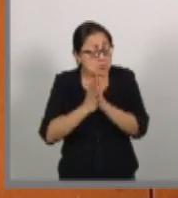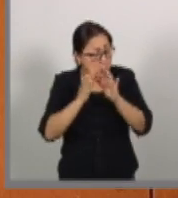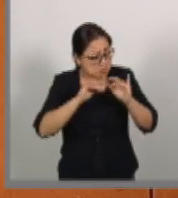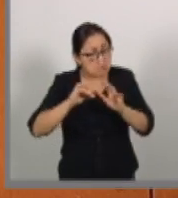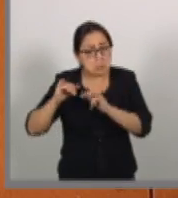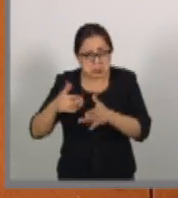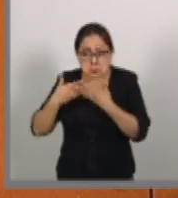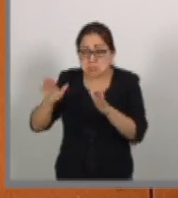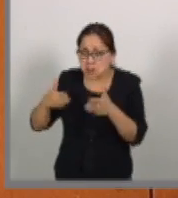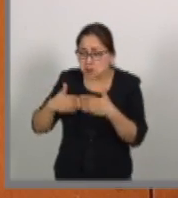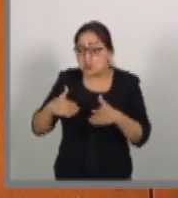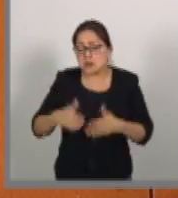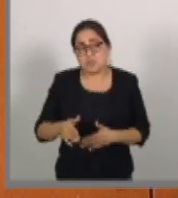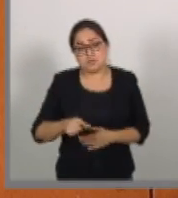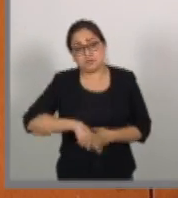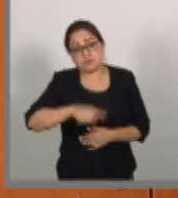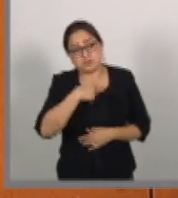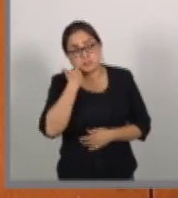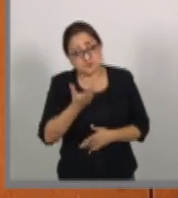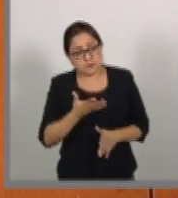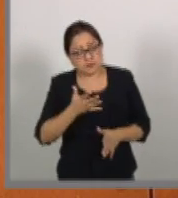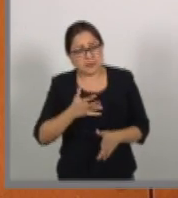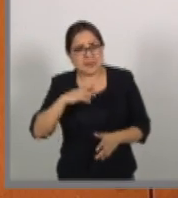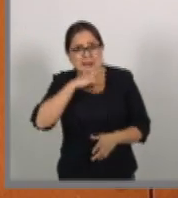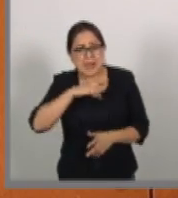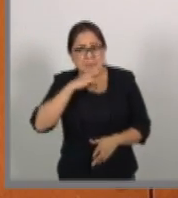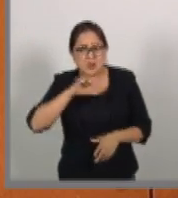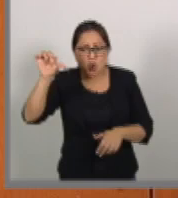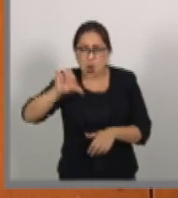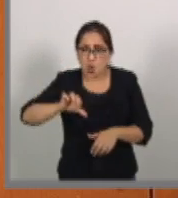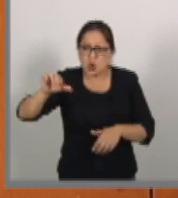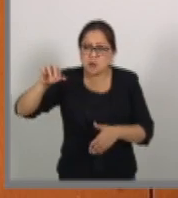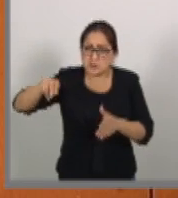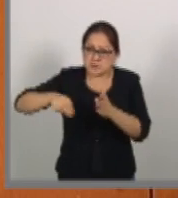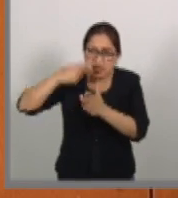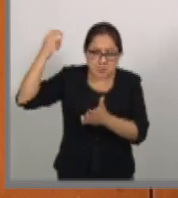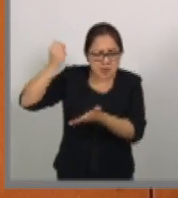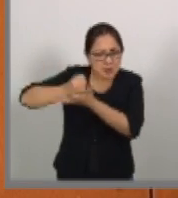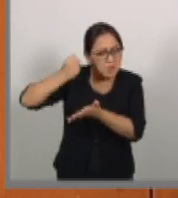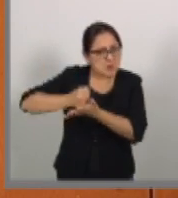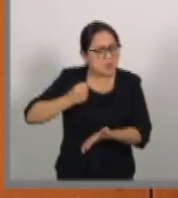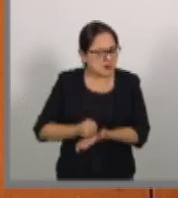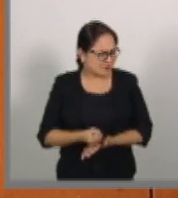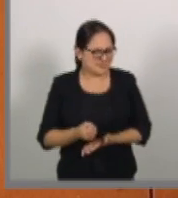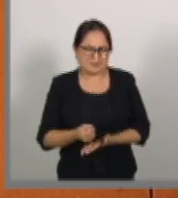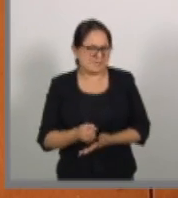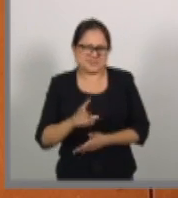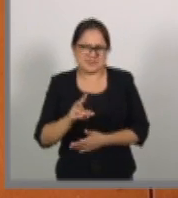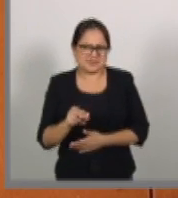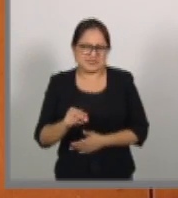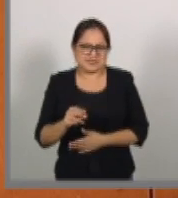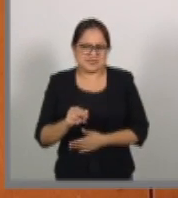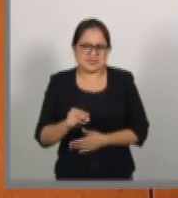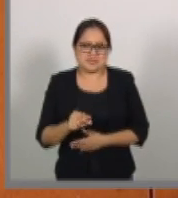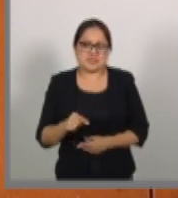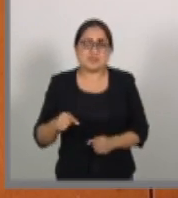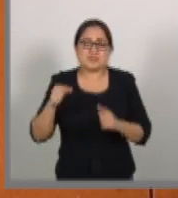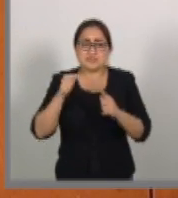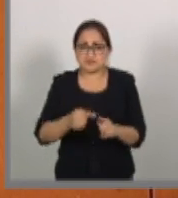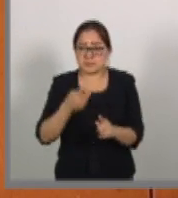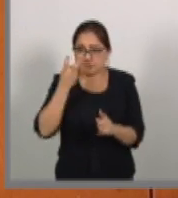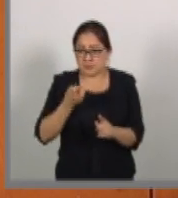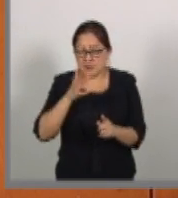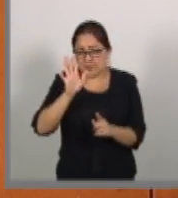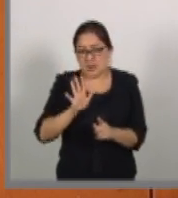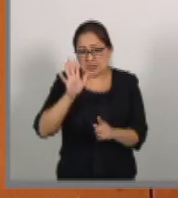tampoco se ha buscado una aprobación fast track como algunos quieren afirmar más es este un